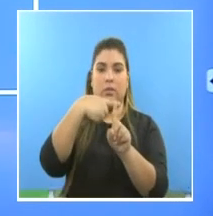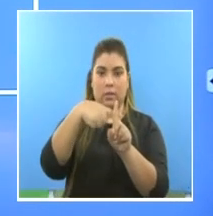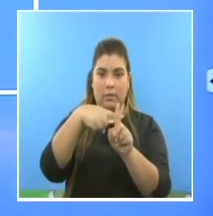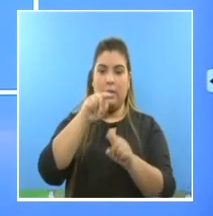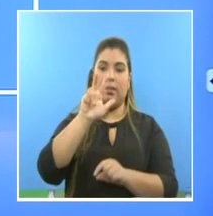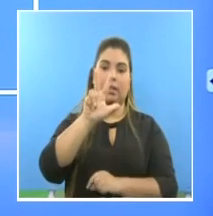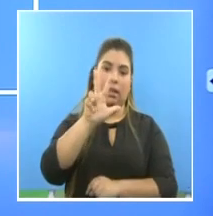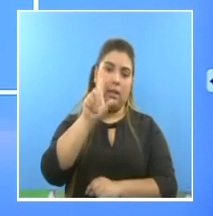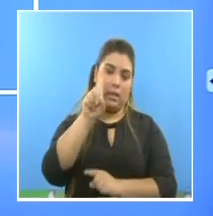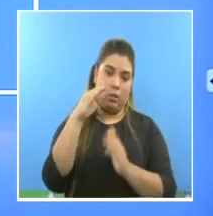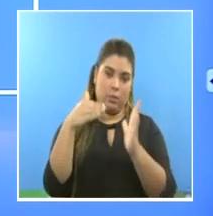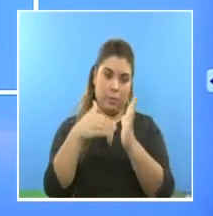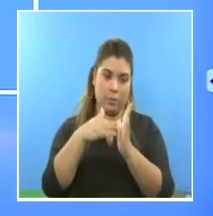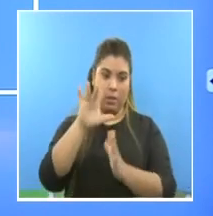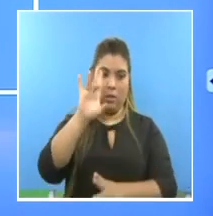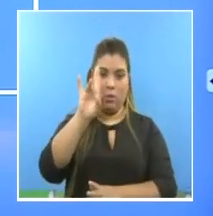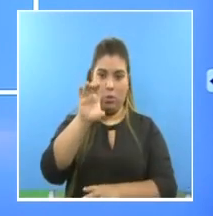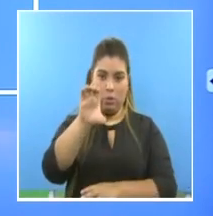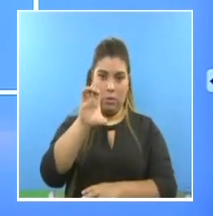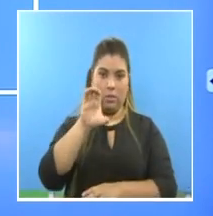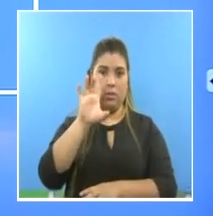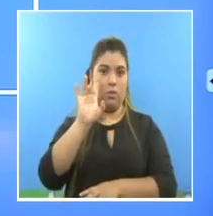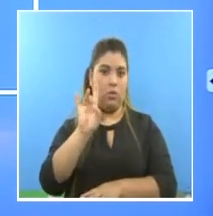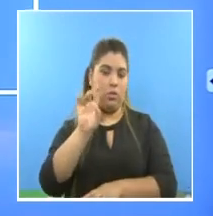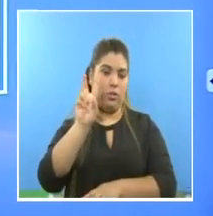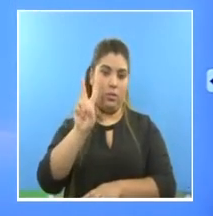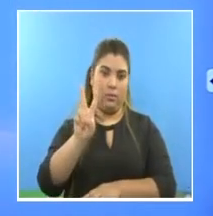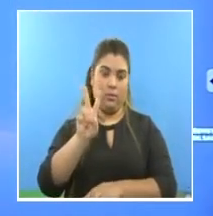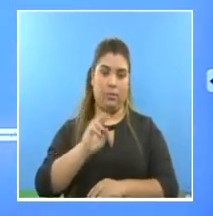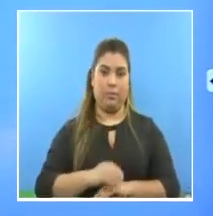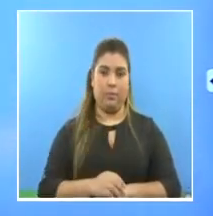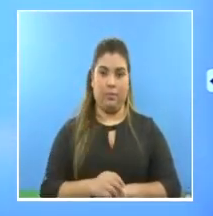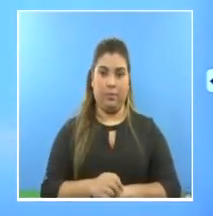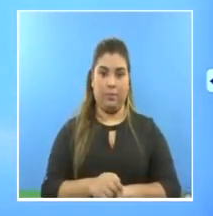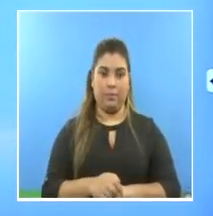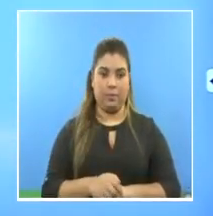positivas, 31.882.